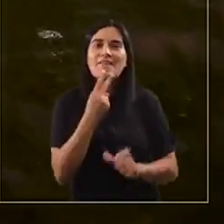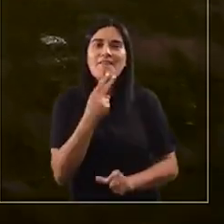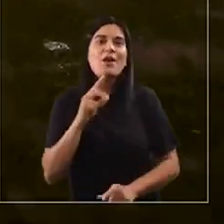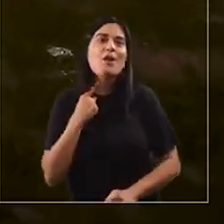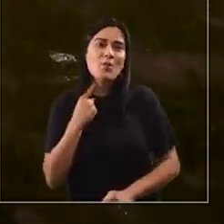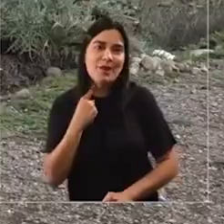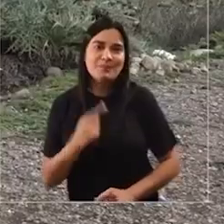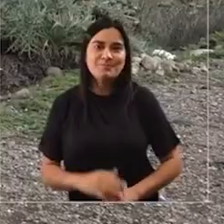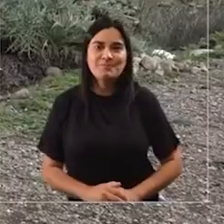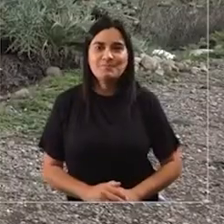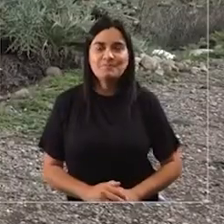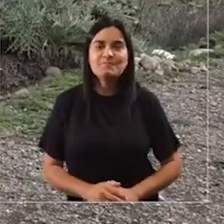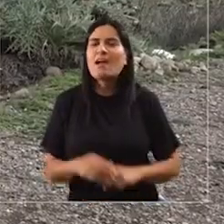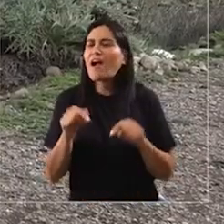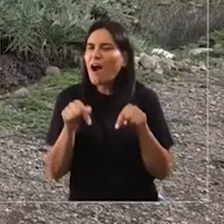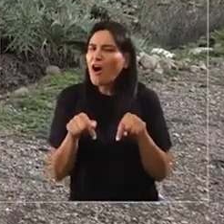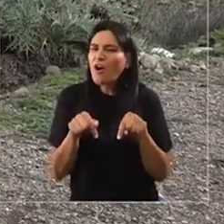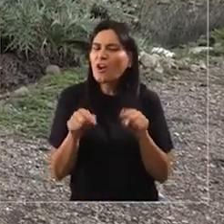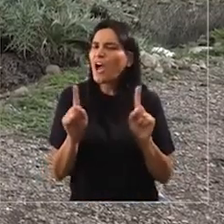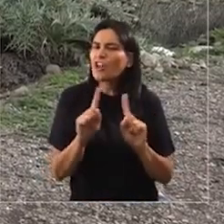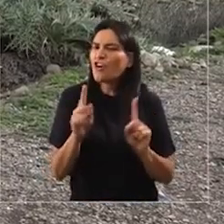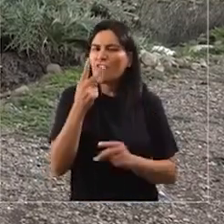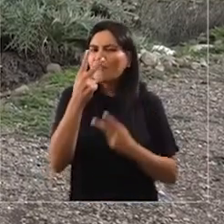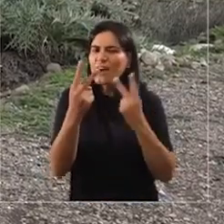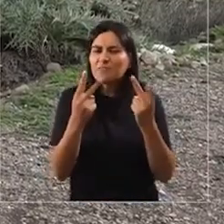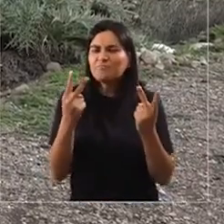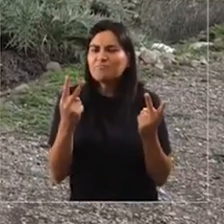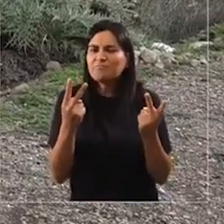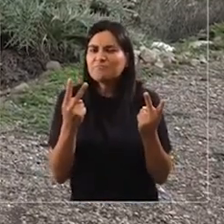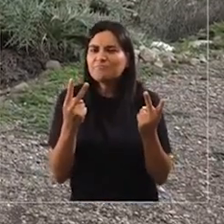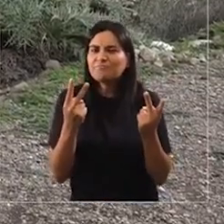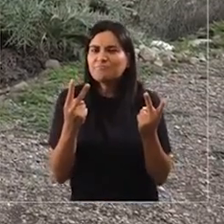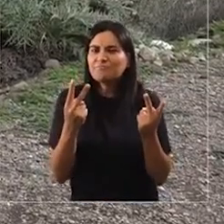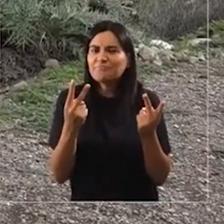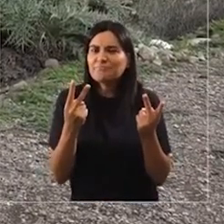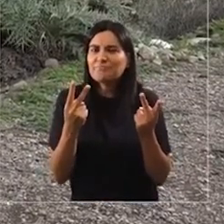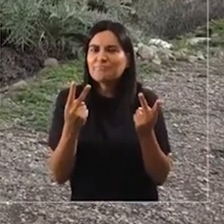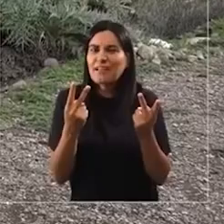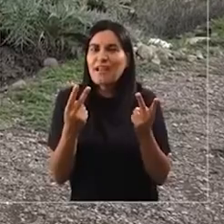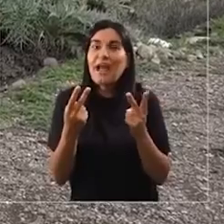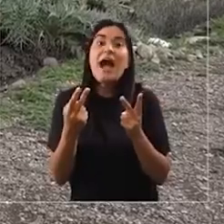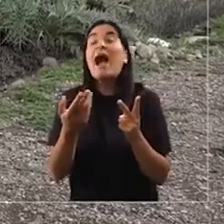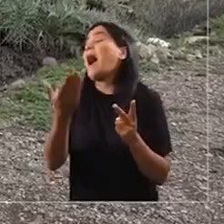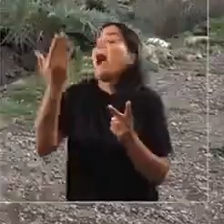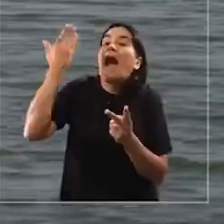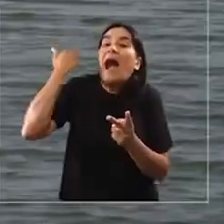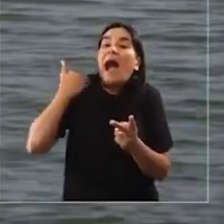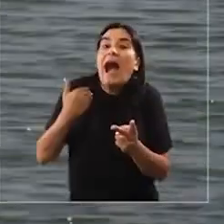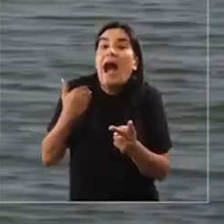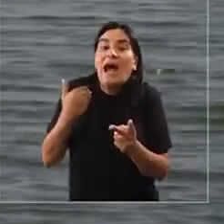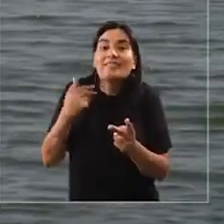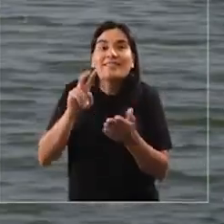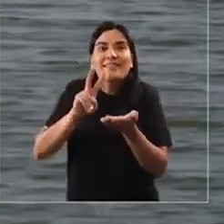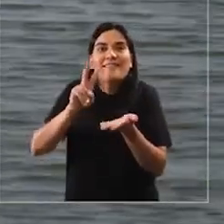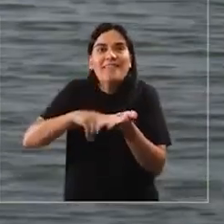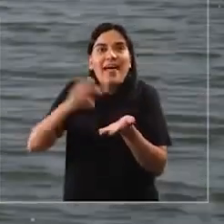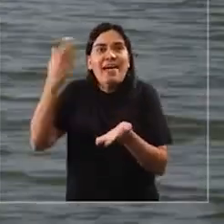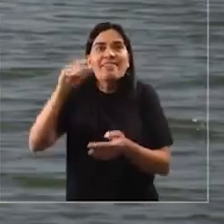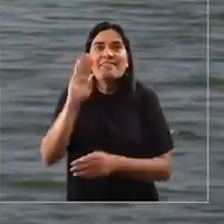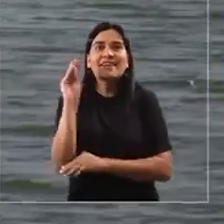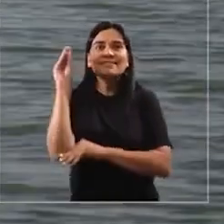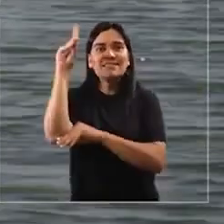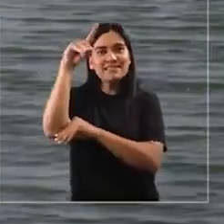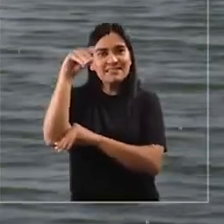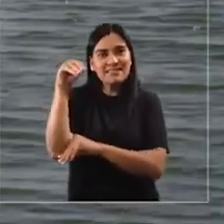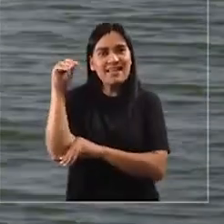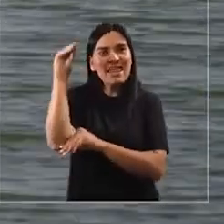quilicuranos y quilicuranas. Ahora no se ven lo que no se ven que llegaban antes estos cisnes, cisnes llegaban acá